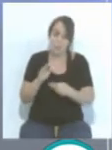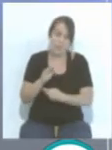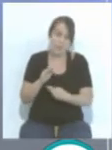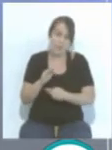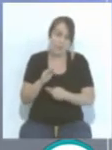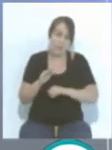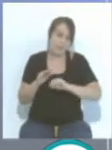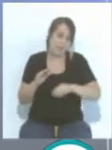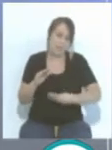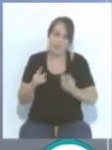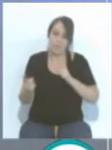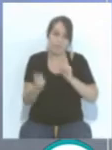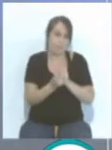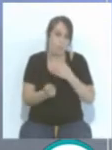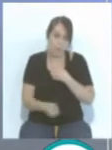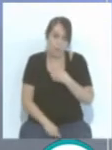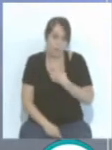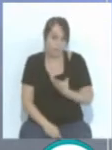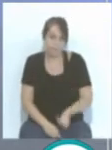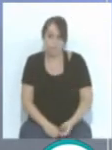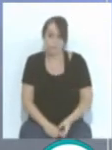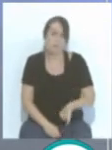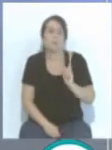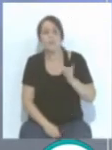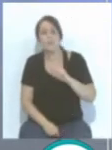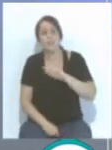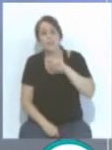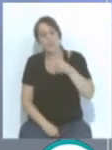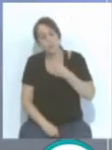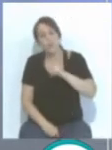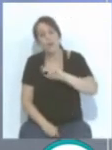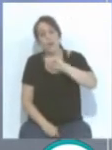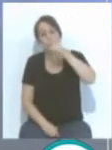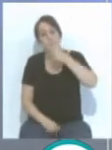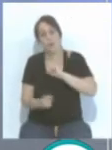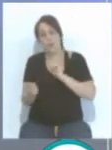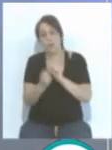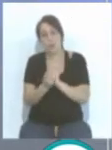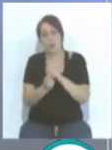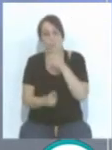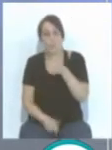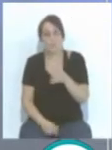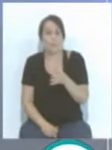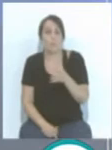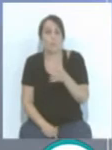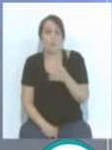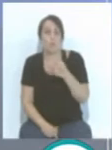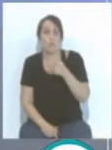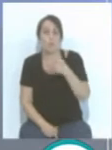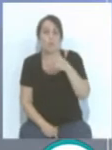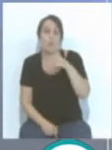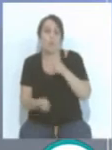ni de tercera división, la tendrá que hacer con equipos de segunda y de primera, porque tienen que también pasar todos los